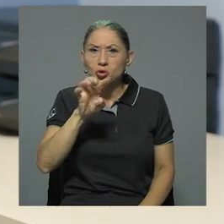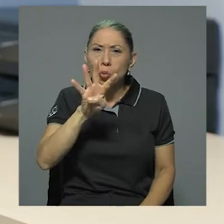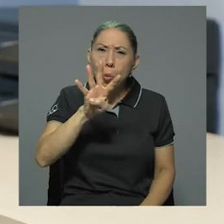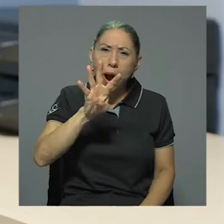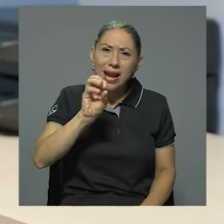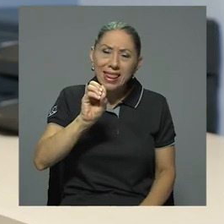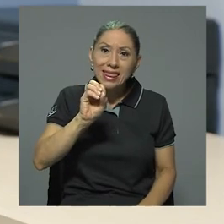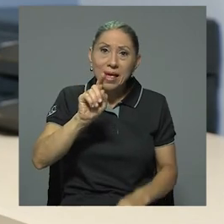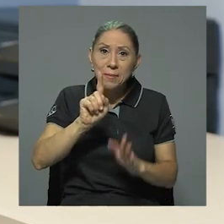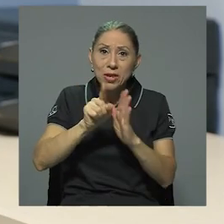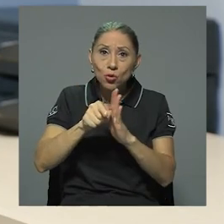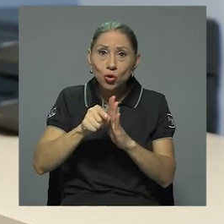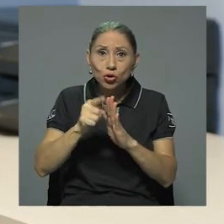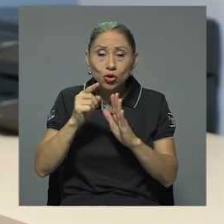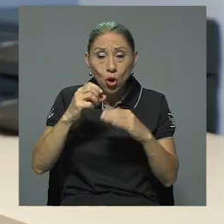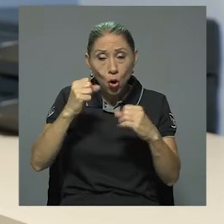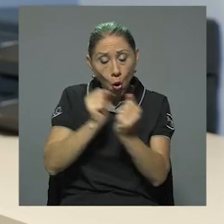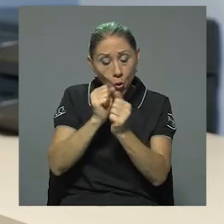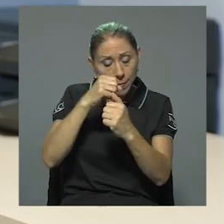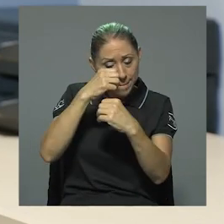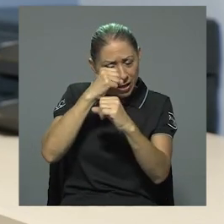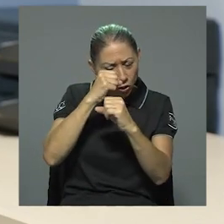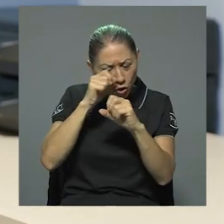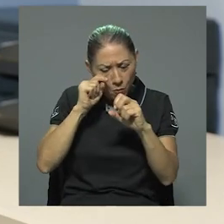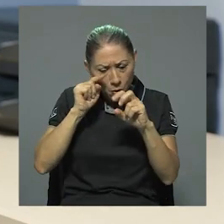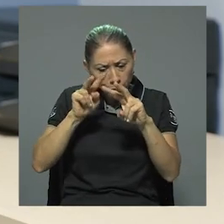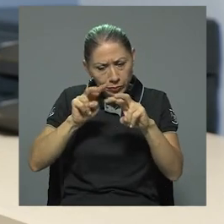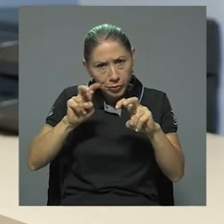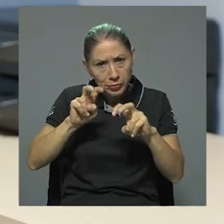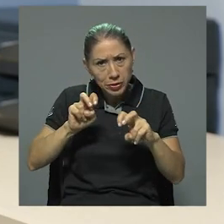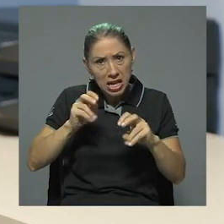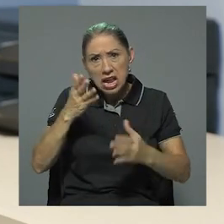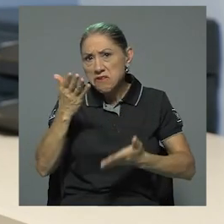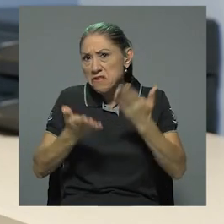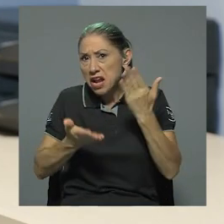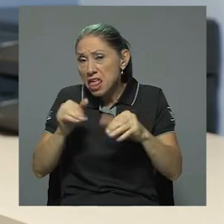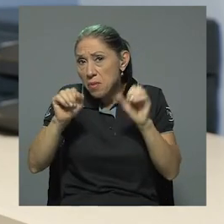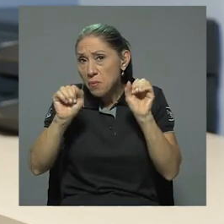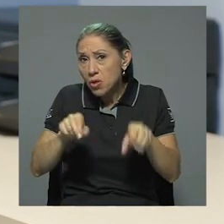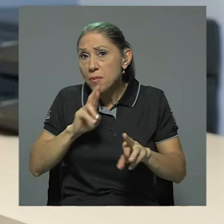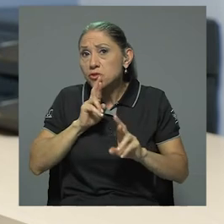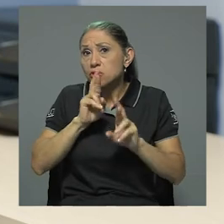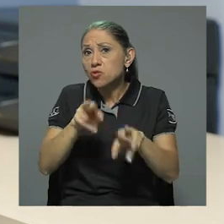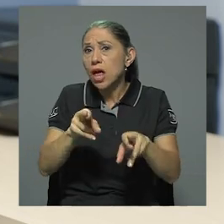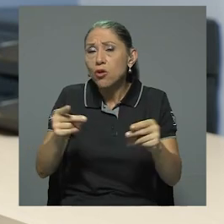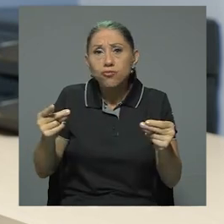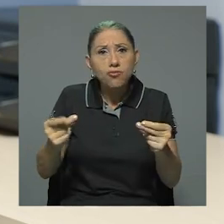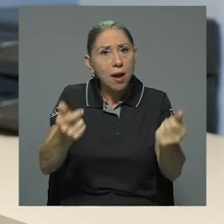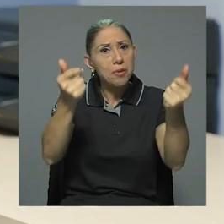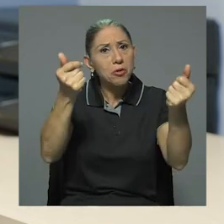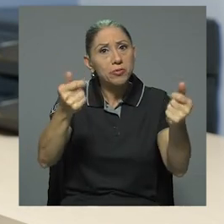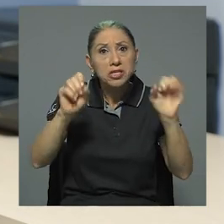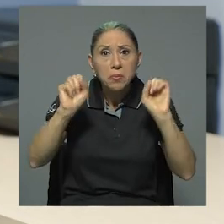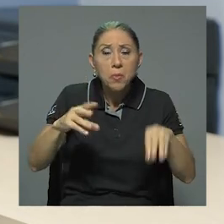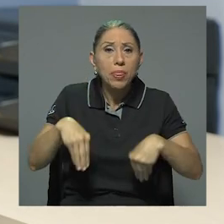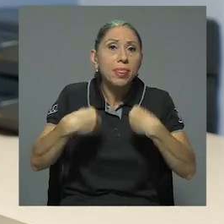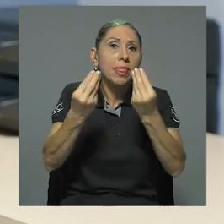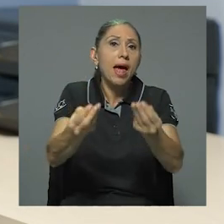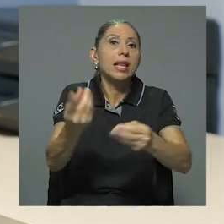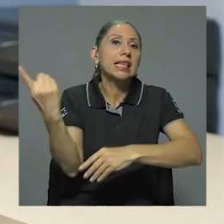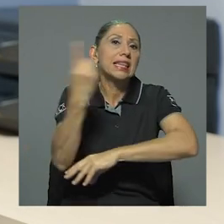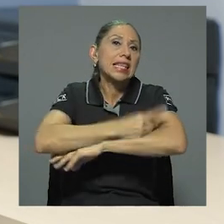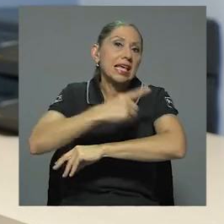revisándola al microscopio. Entonces en realidad es una muestra que podríamos tener un resultado bastante rápido inclusive al día siguiente,